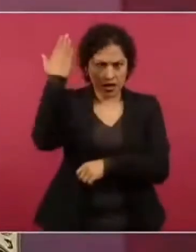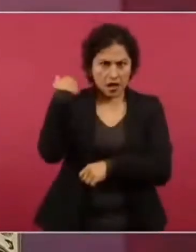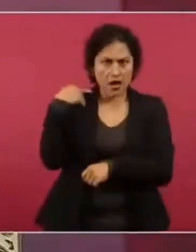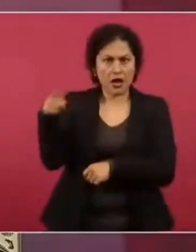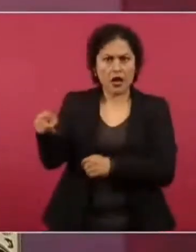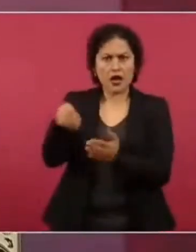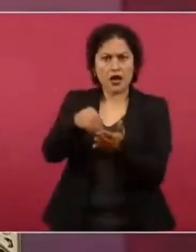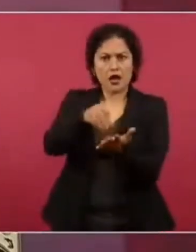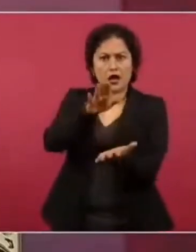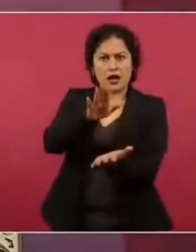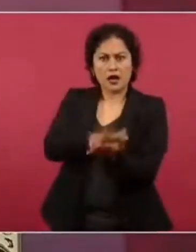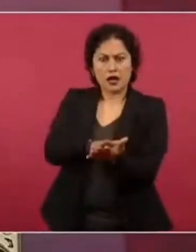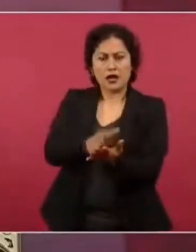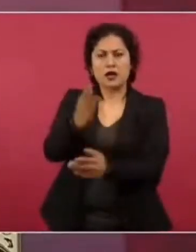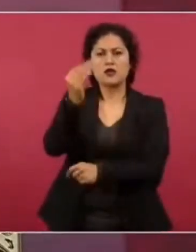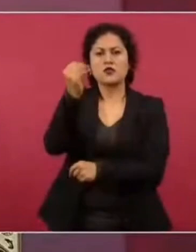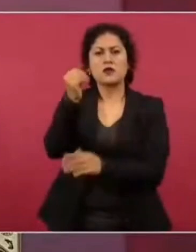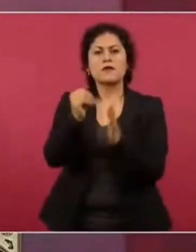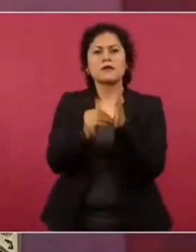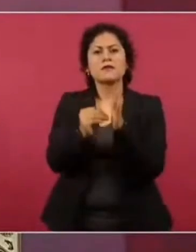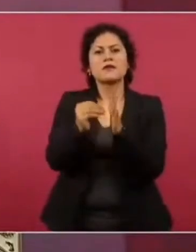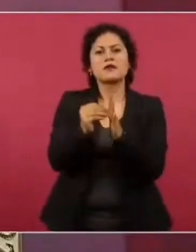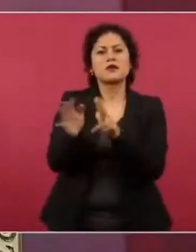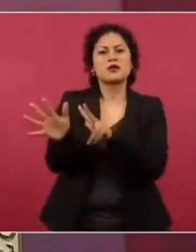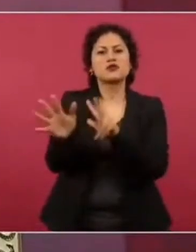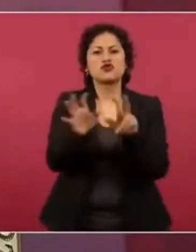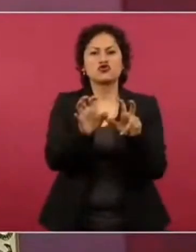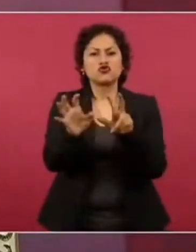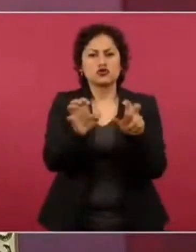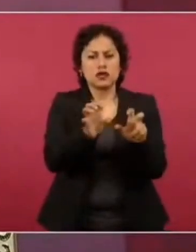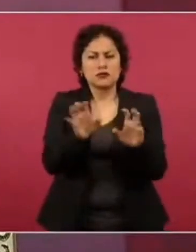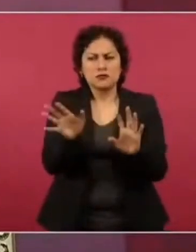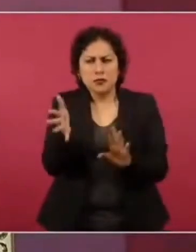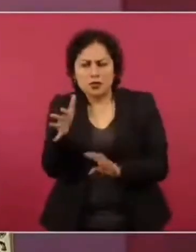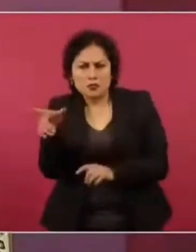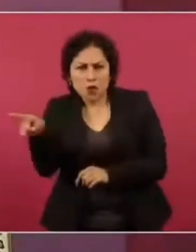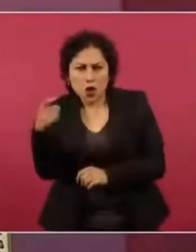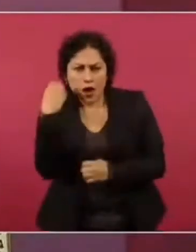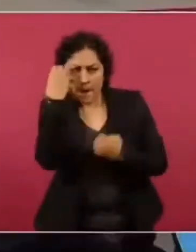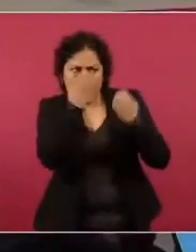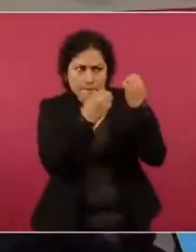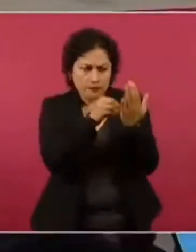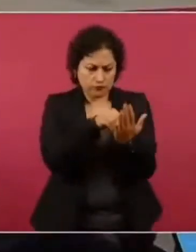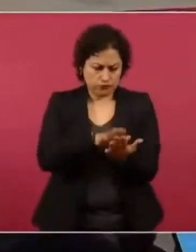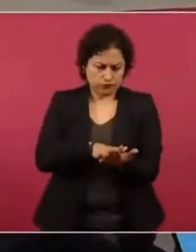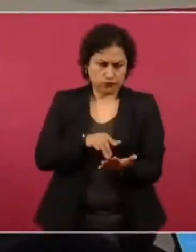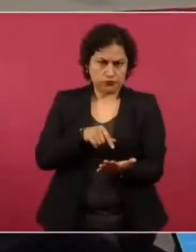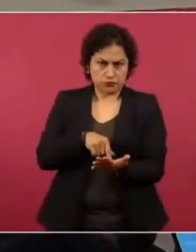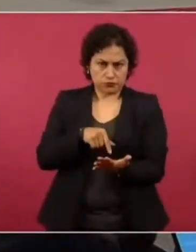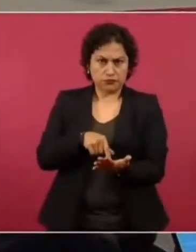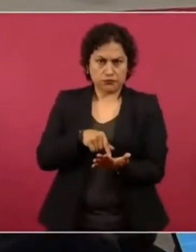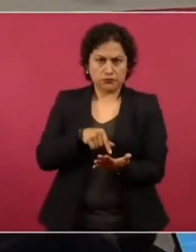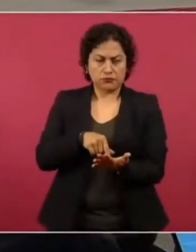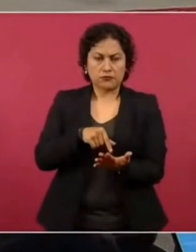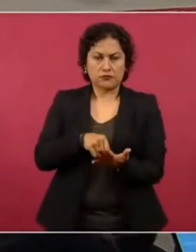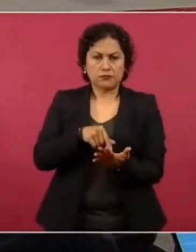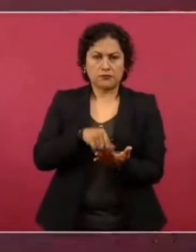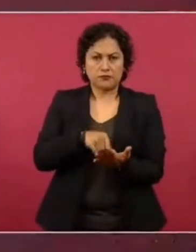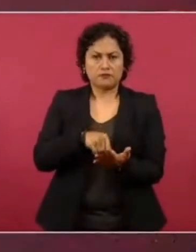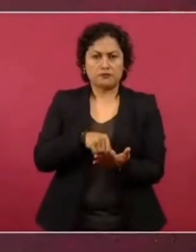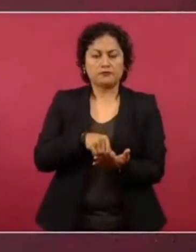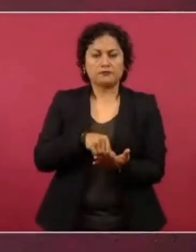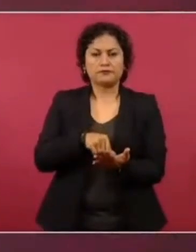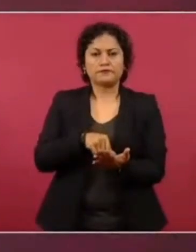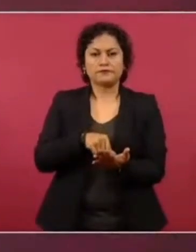un poquito más de 9 millones, 9 millones 800, algo así, era el precio del evaluador